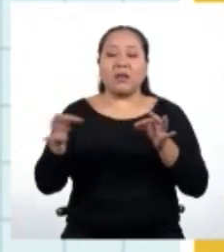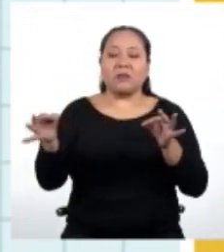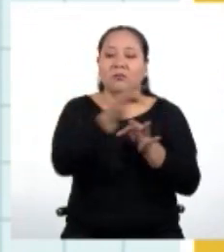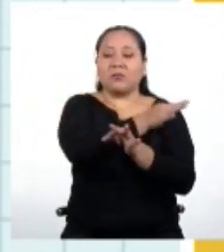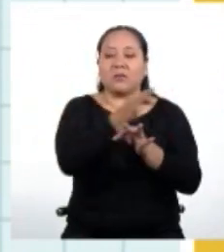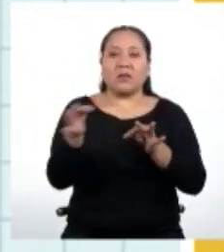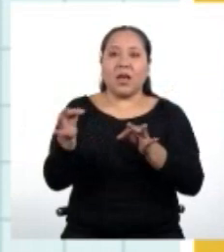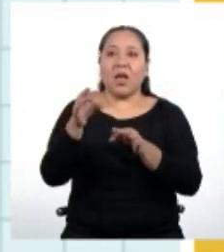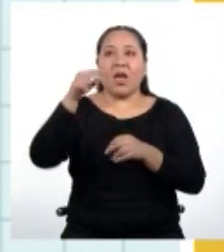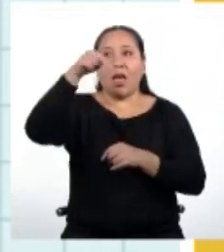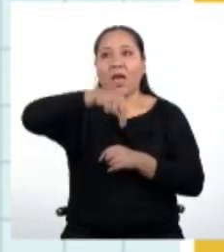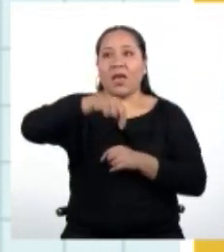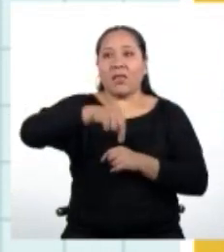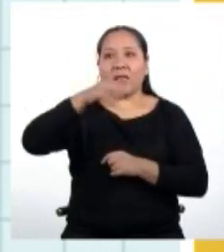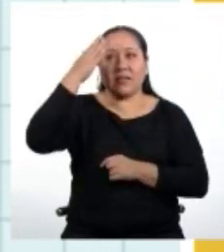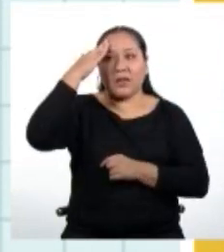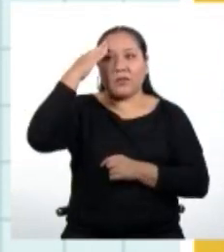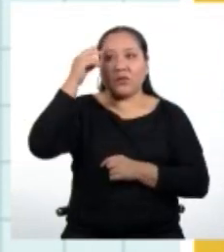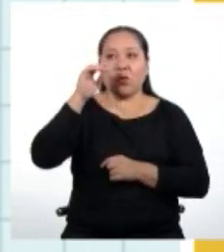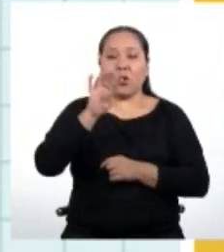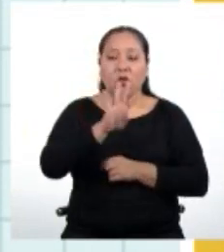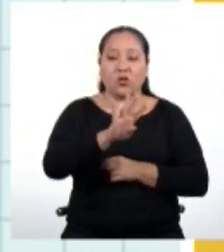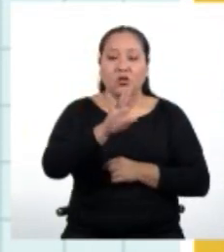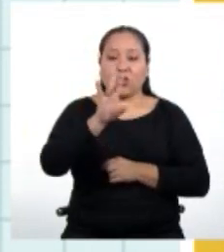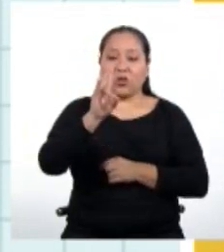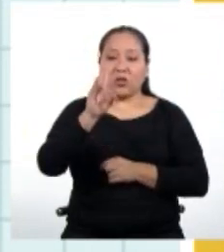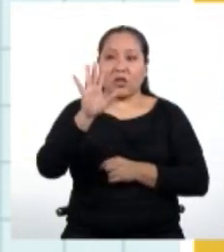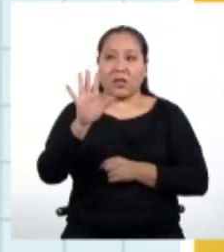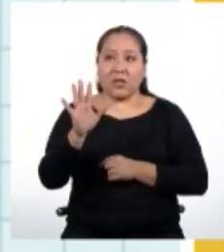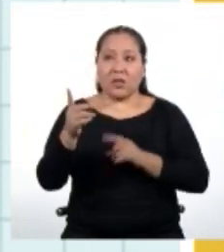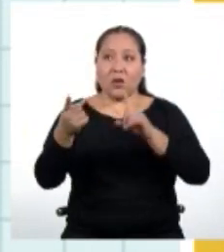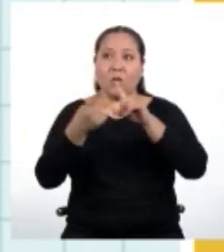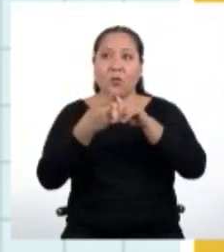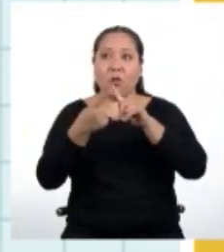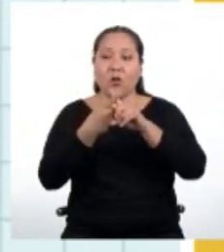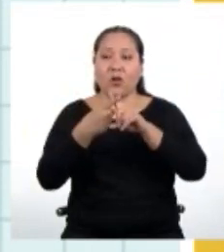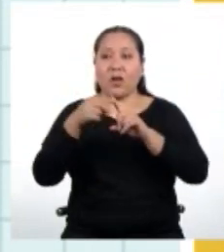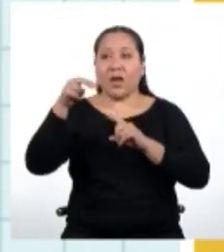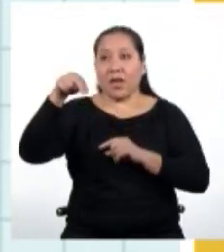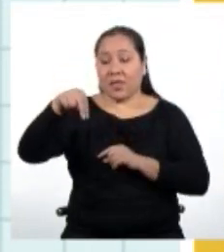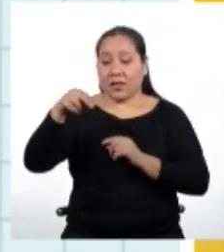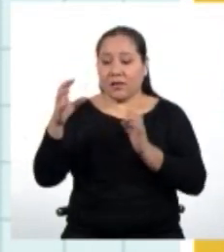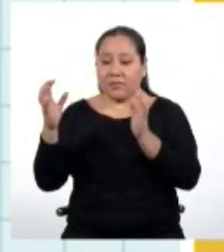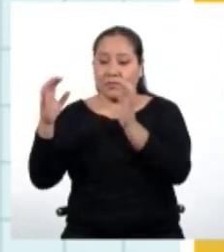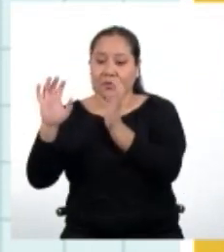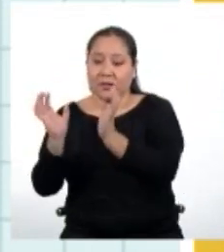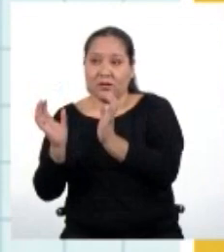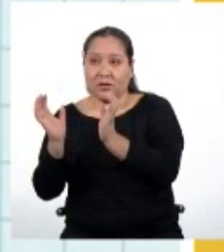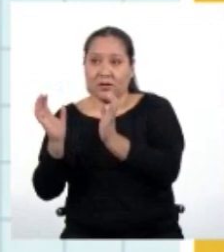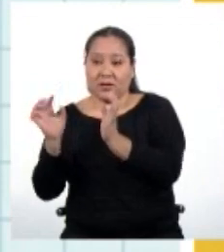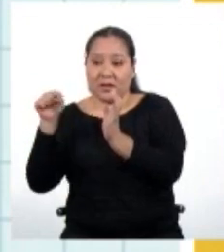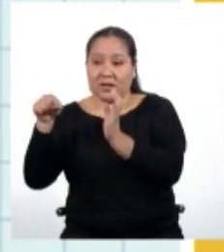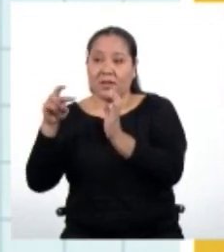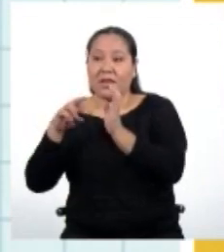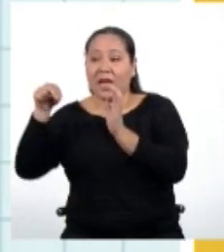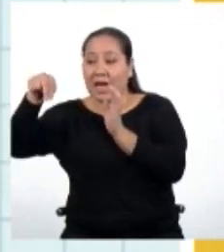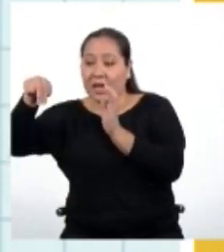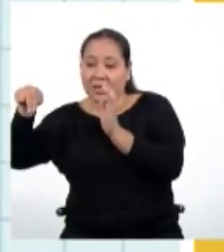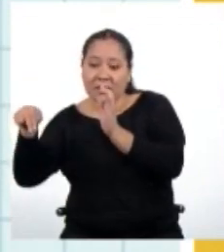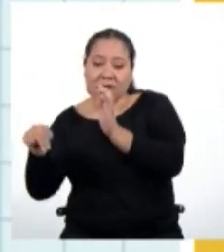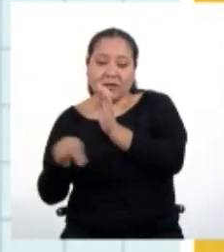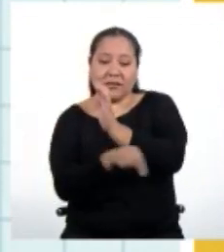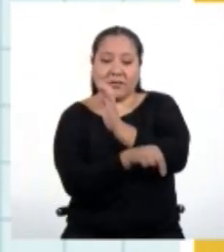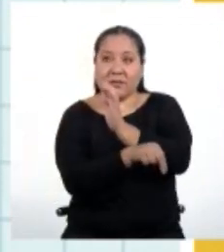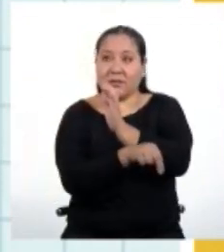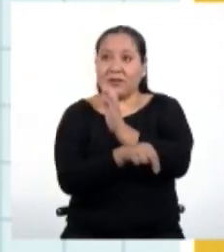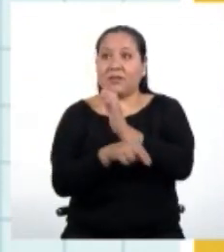N y notamos que 475 está multiplicando a N en el segundo miembro. Por lo tanto, pasará a dividir